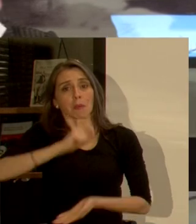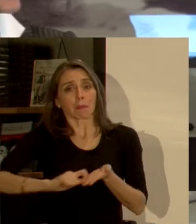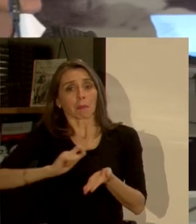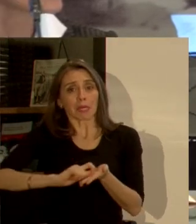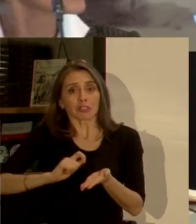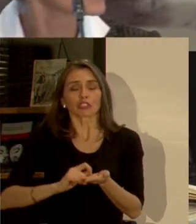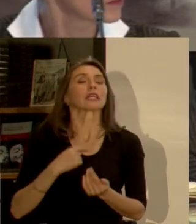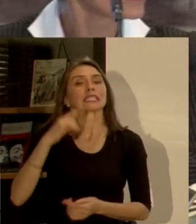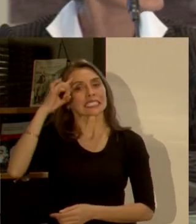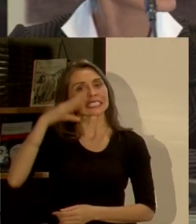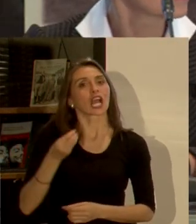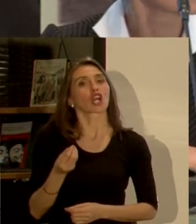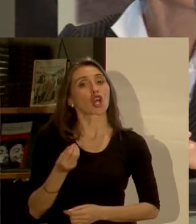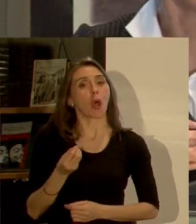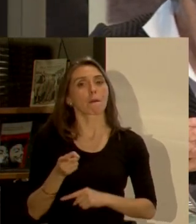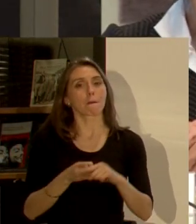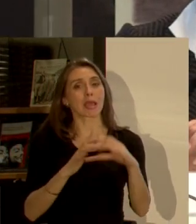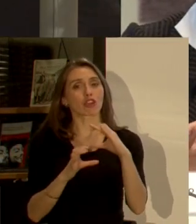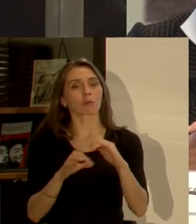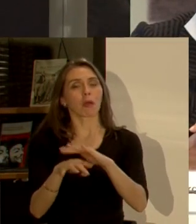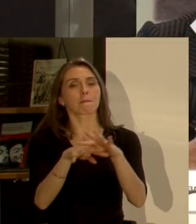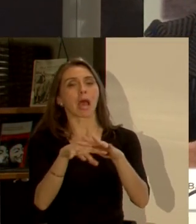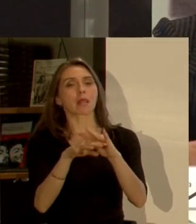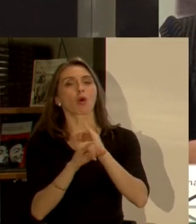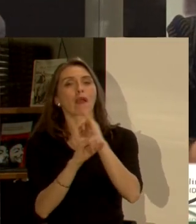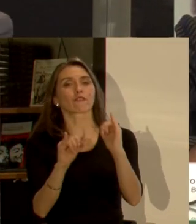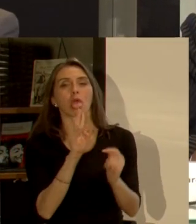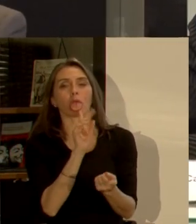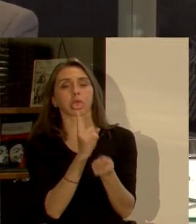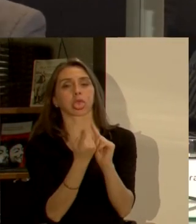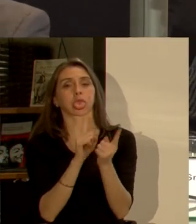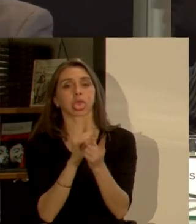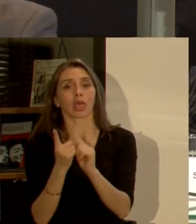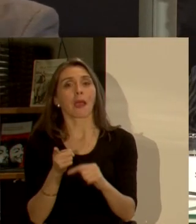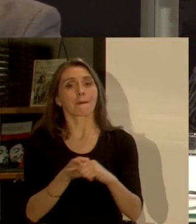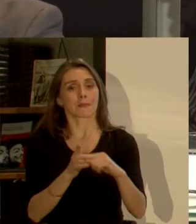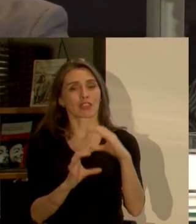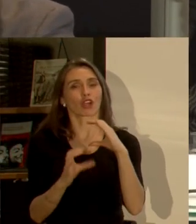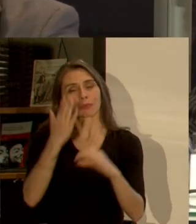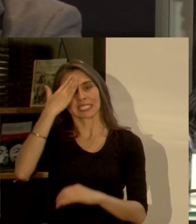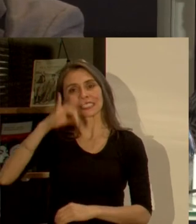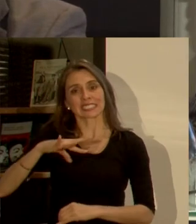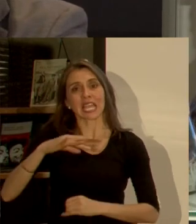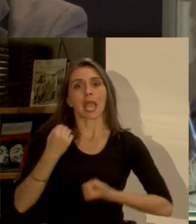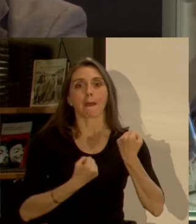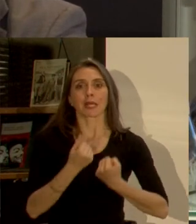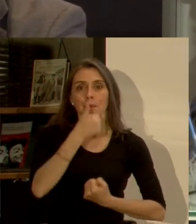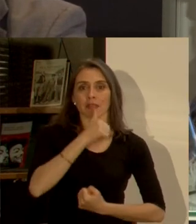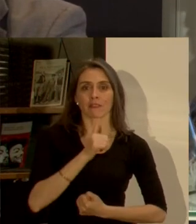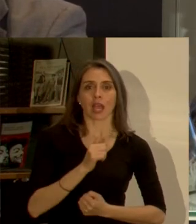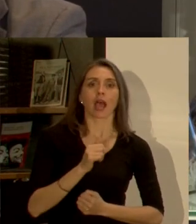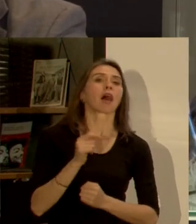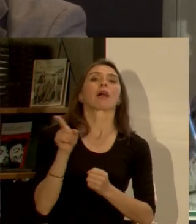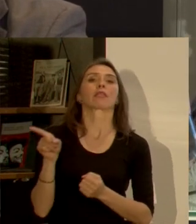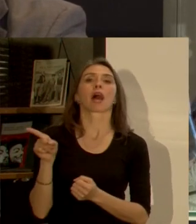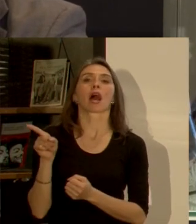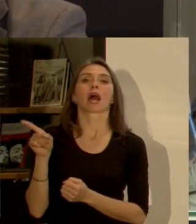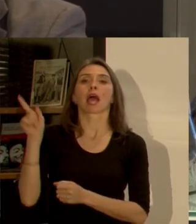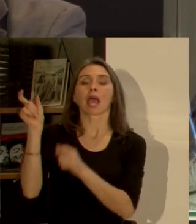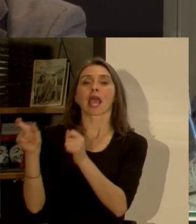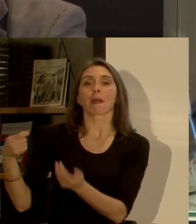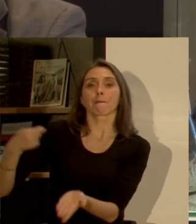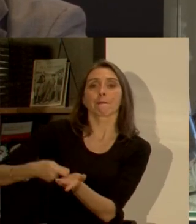cómo nosotros podemos manipular la información y yo sé cómo nosotros medios de comunicación privados en el fondo respondemos a la agenda de nuestros